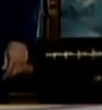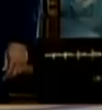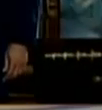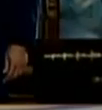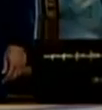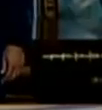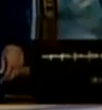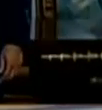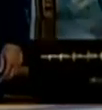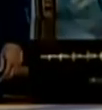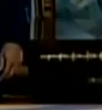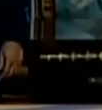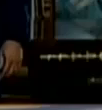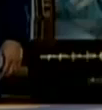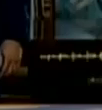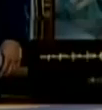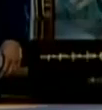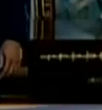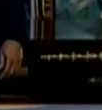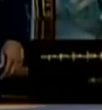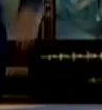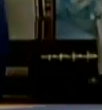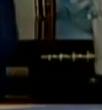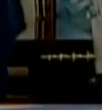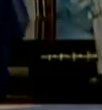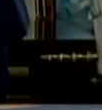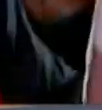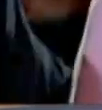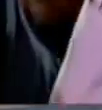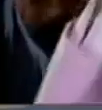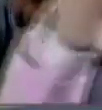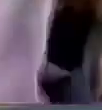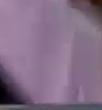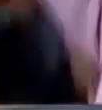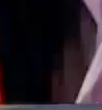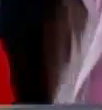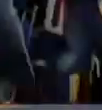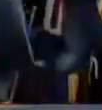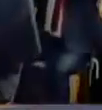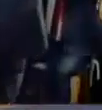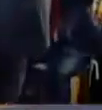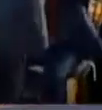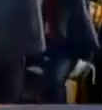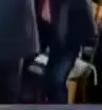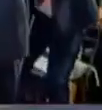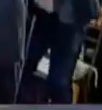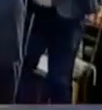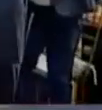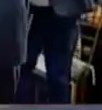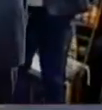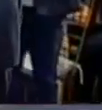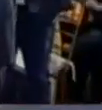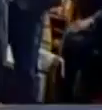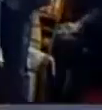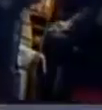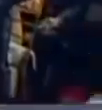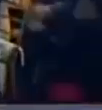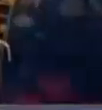presidenta de la Asamblea Nacional Constituyente, sirvan a indicarlo con la palabra. Aprobado.